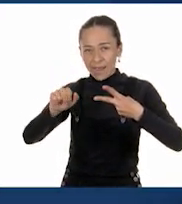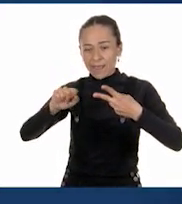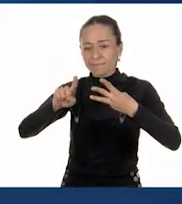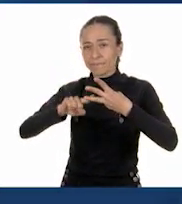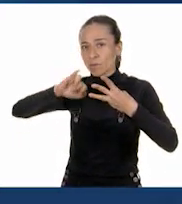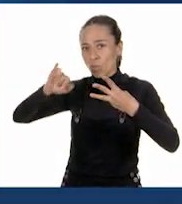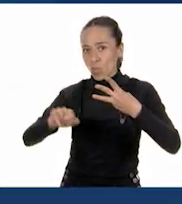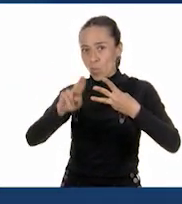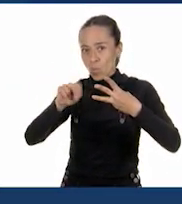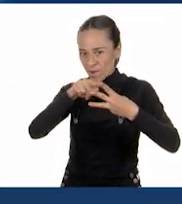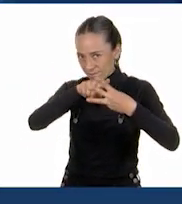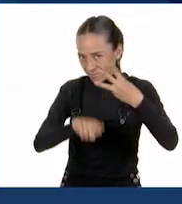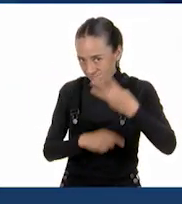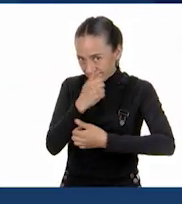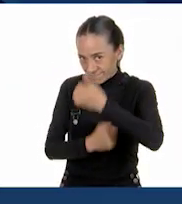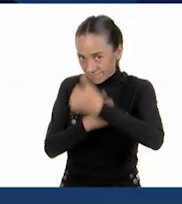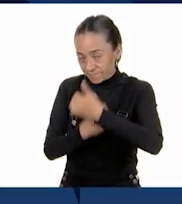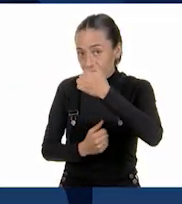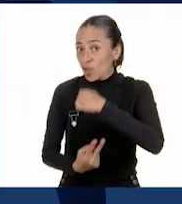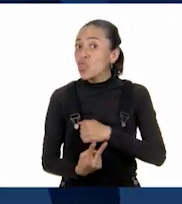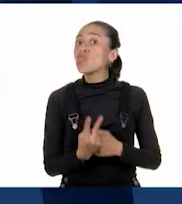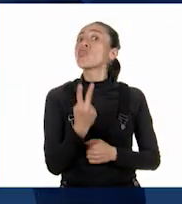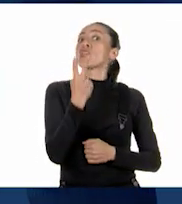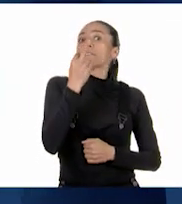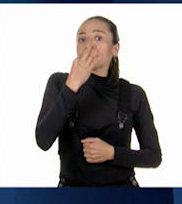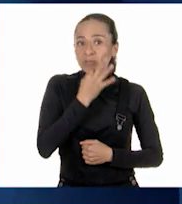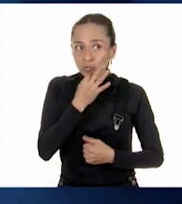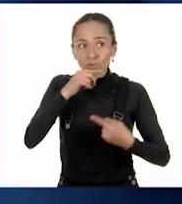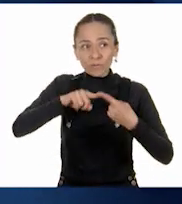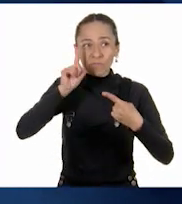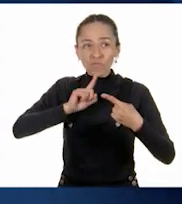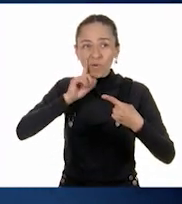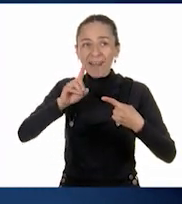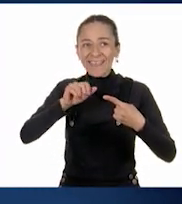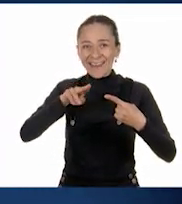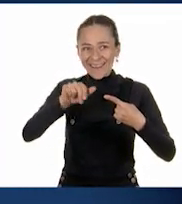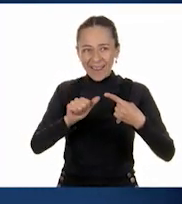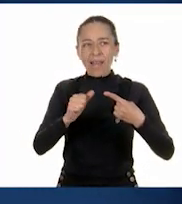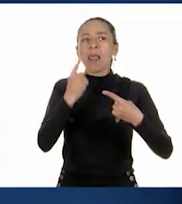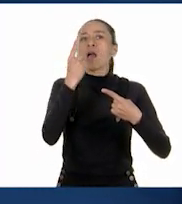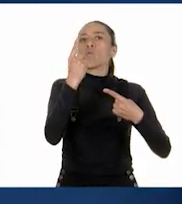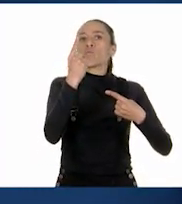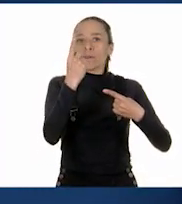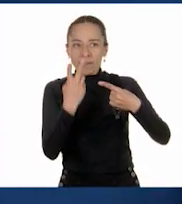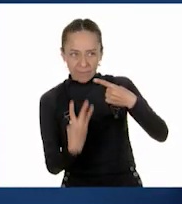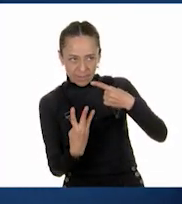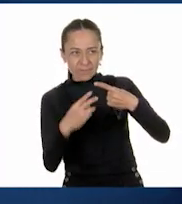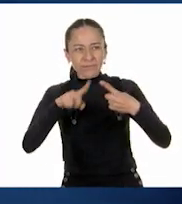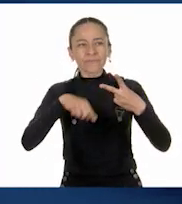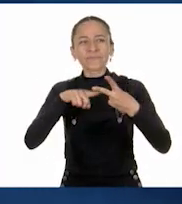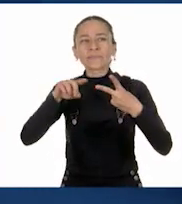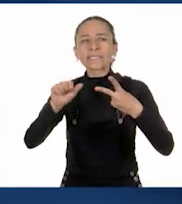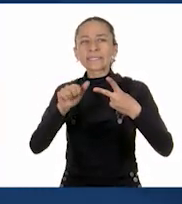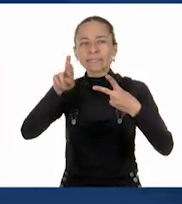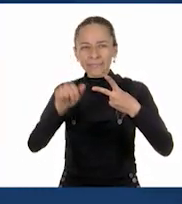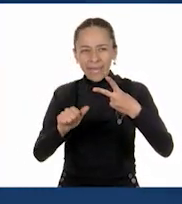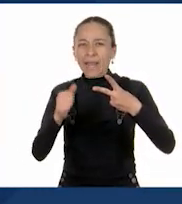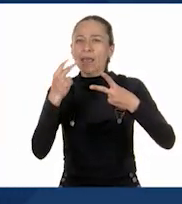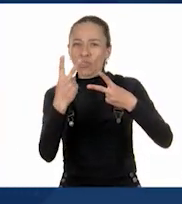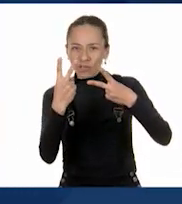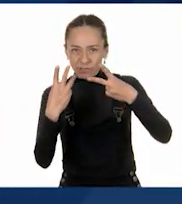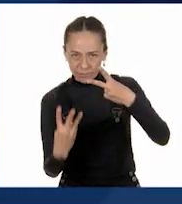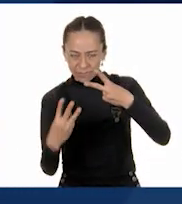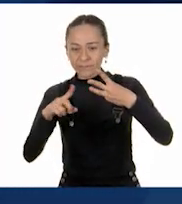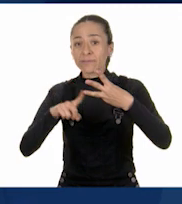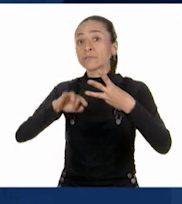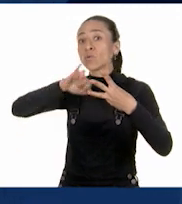minutos, Daniela ha recorrido un tercio de la pista, Sara, dos tercios, y la posición de Juan